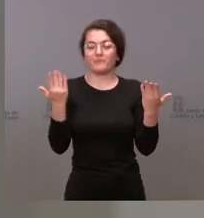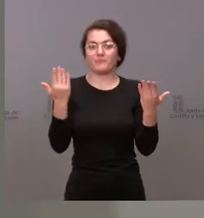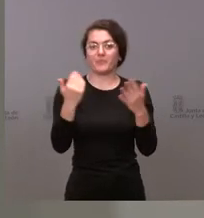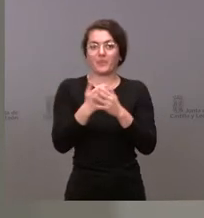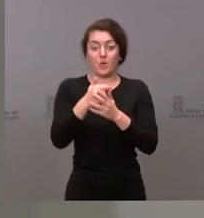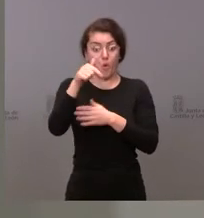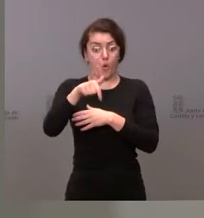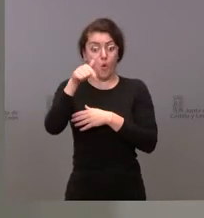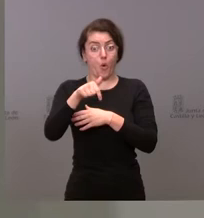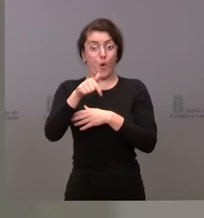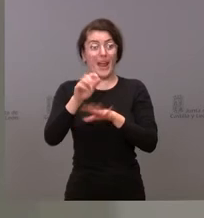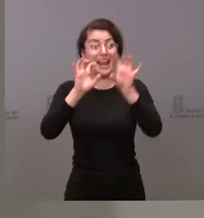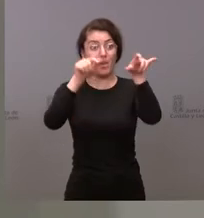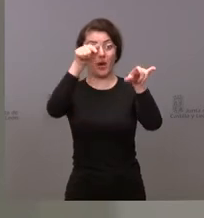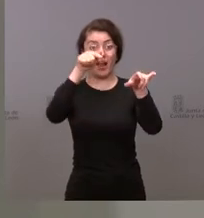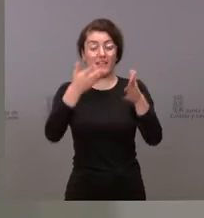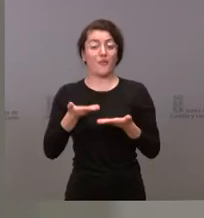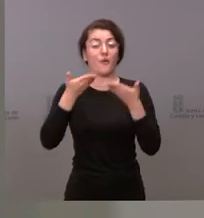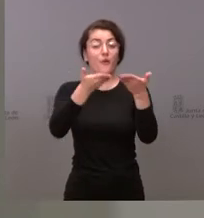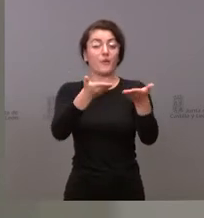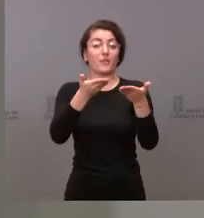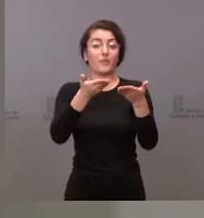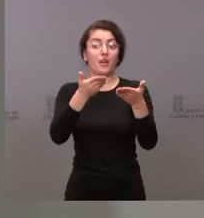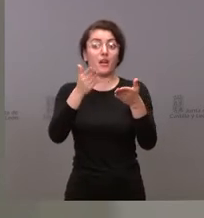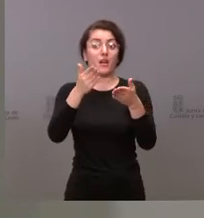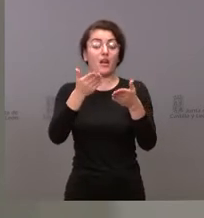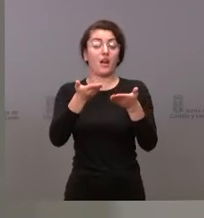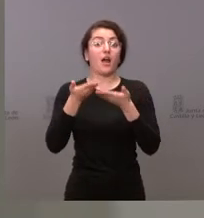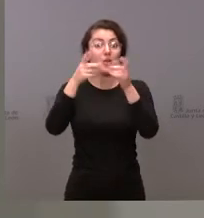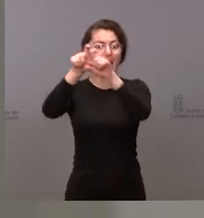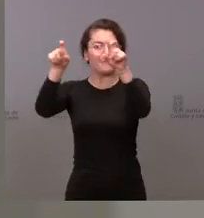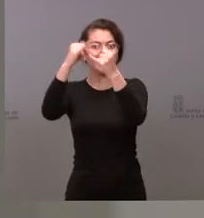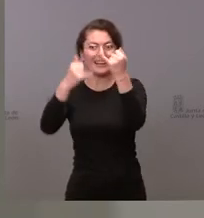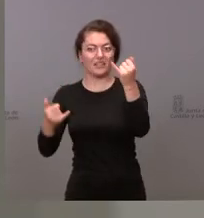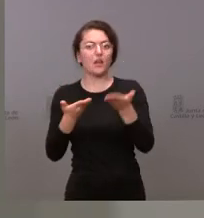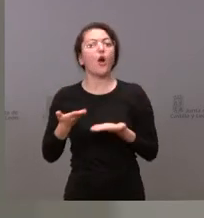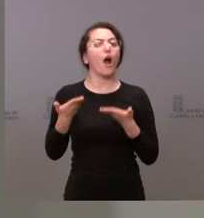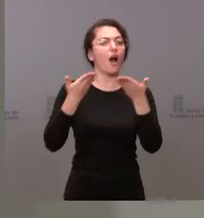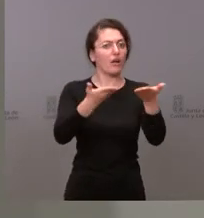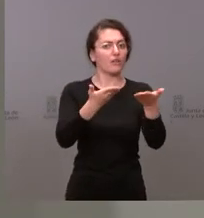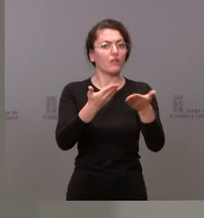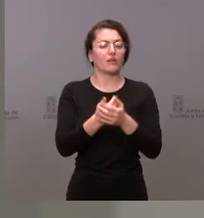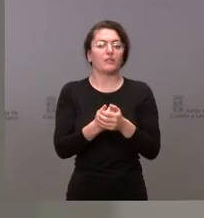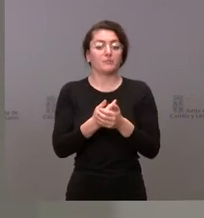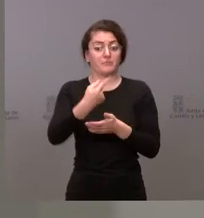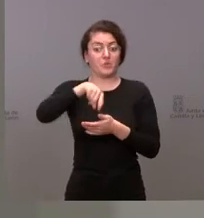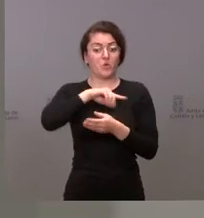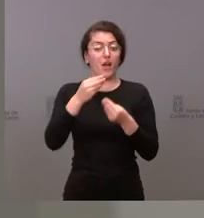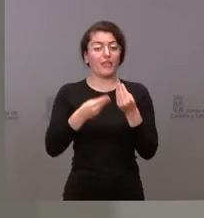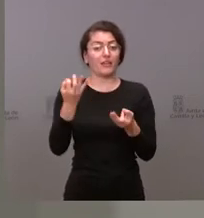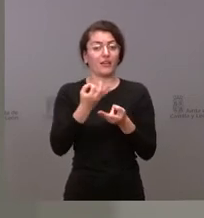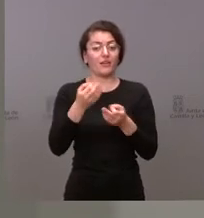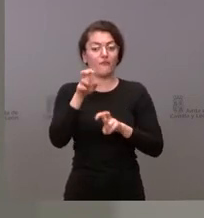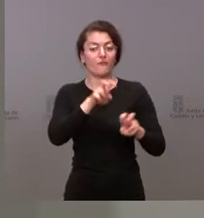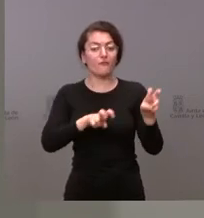ofreciendo ayuda a otra empresa en crisis a los trabajadores de otra empresa en crisis y nosotros lo que estamos haciendo es